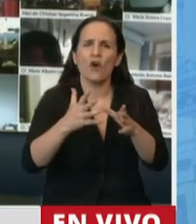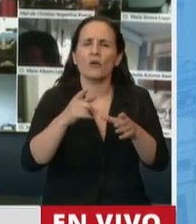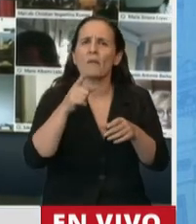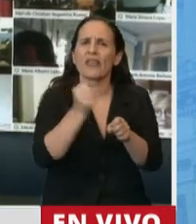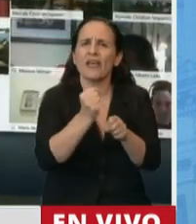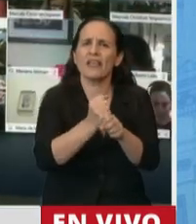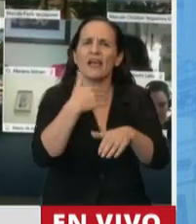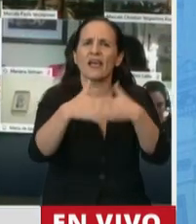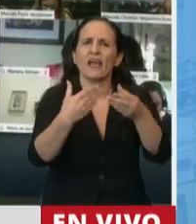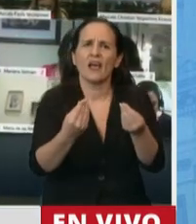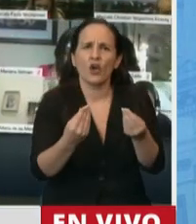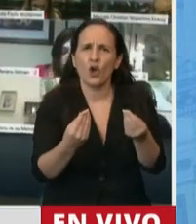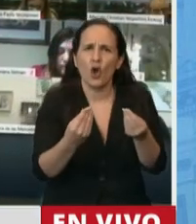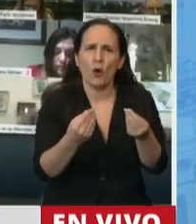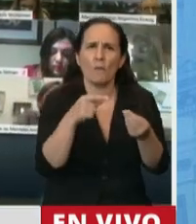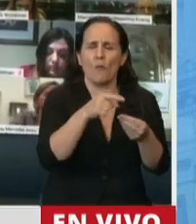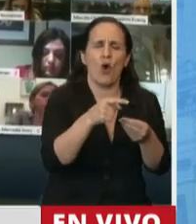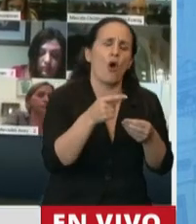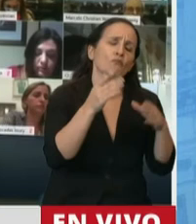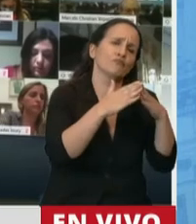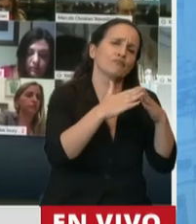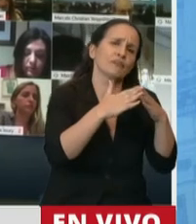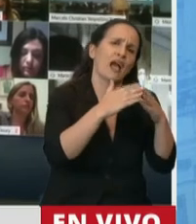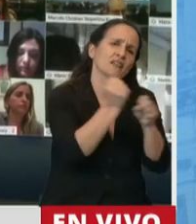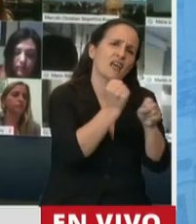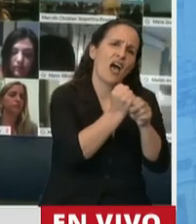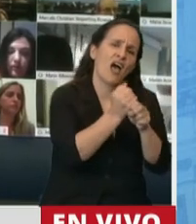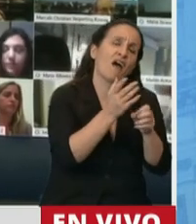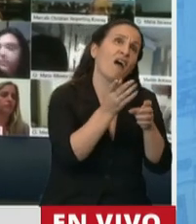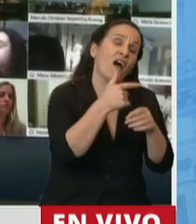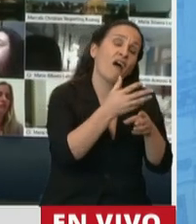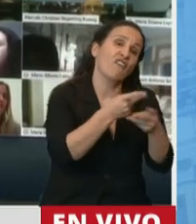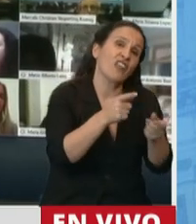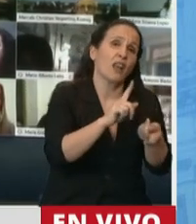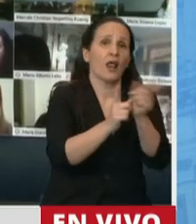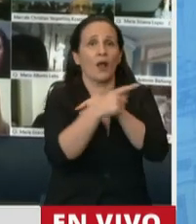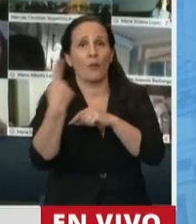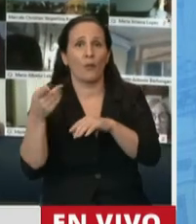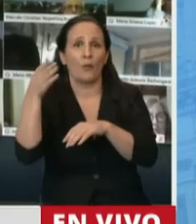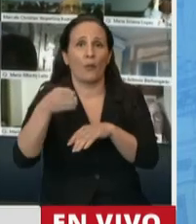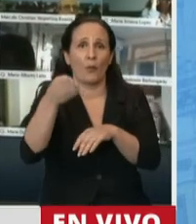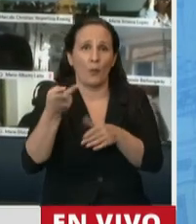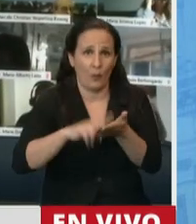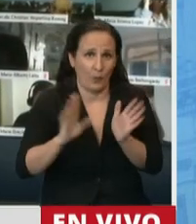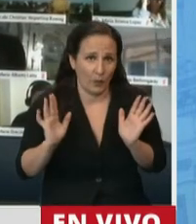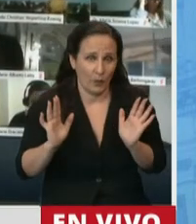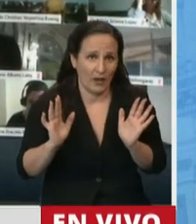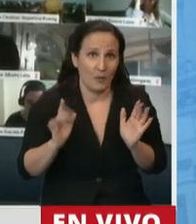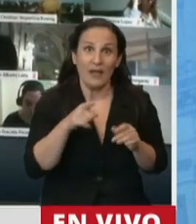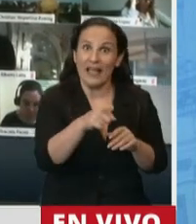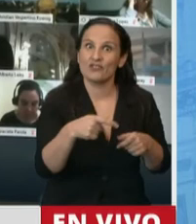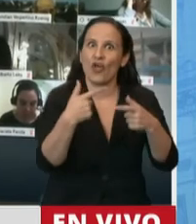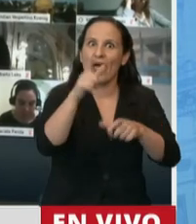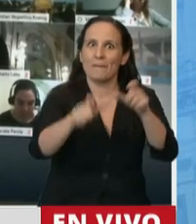manera de rever la situación o de la reversibilidad de la prestación. Esto le da certezas, no solo a los trabajadores y a las